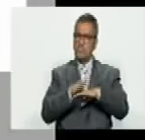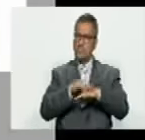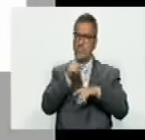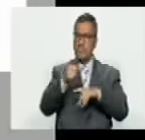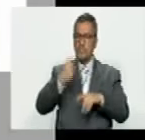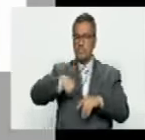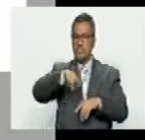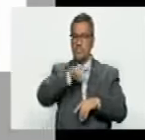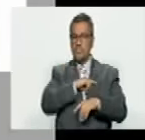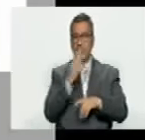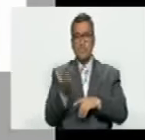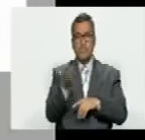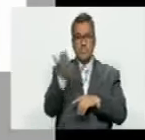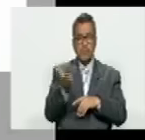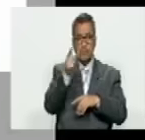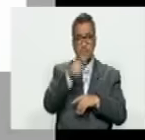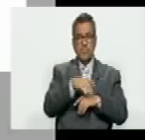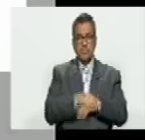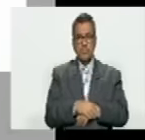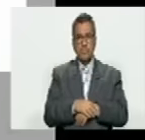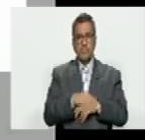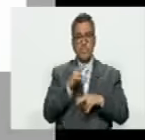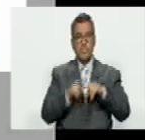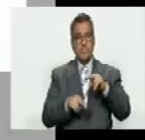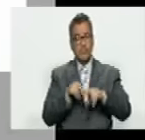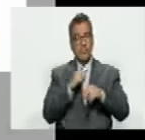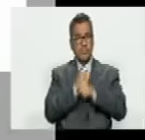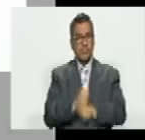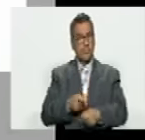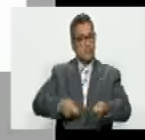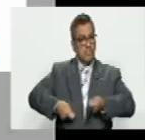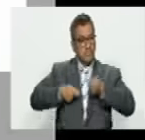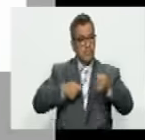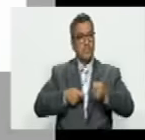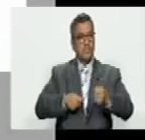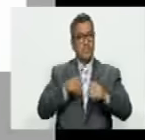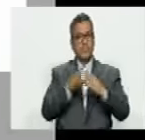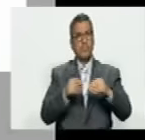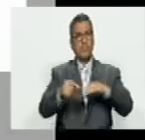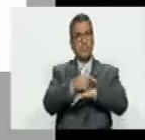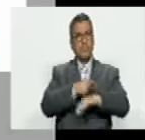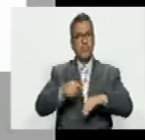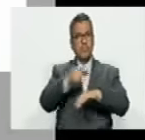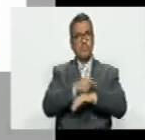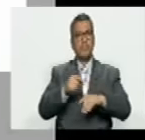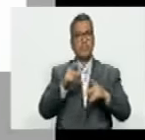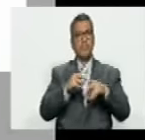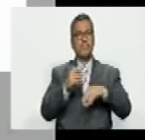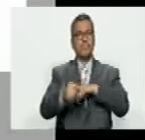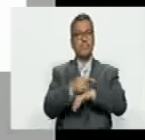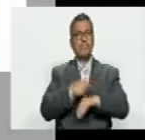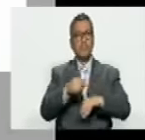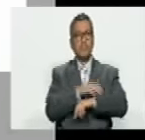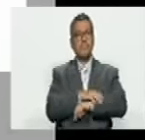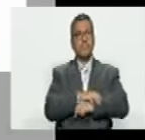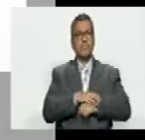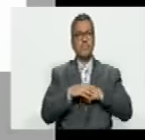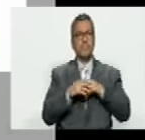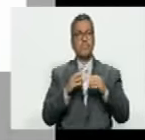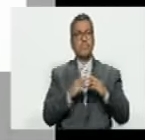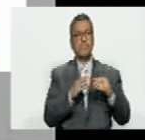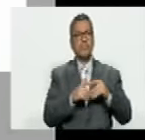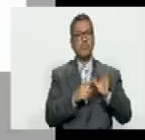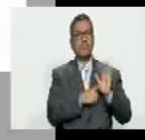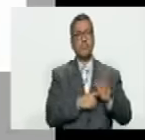entre nosotros lo importante era que se creó la expectativa de un ataque cibernético pero que el gobierno era el que lo iba a hacer porque quería tapar la